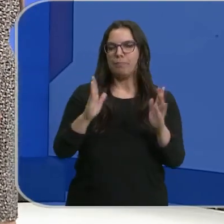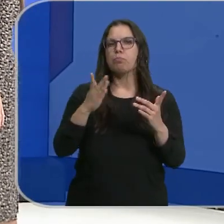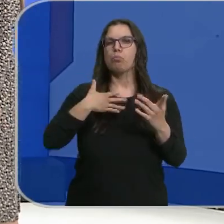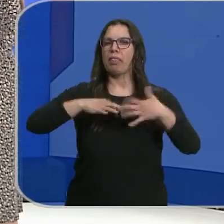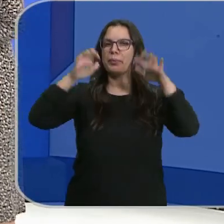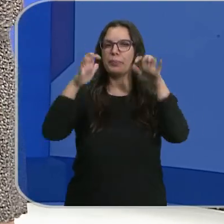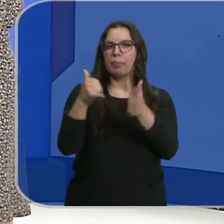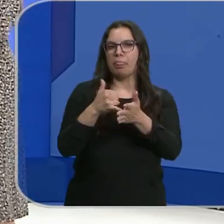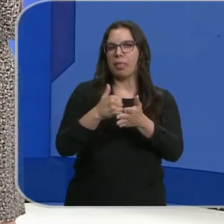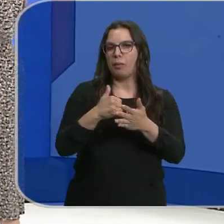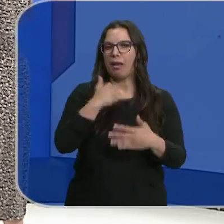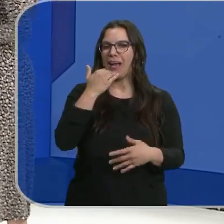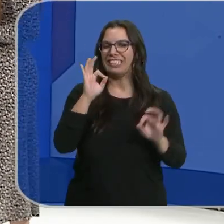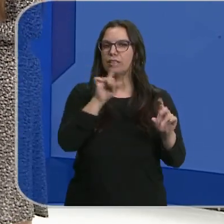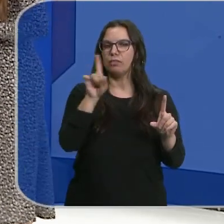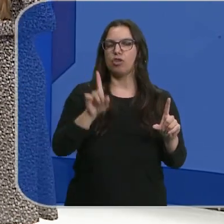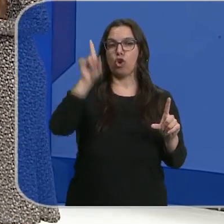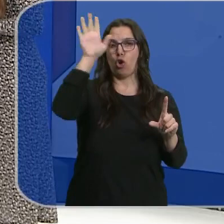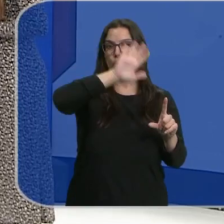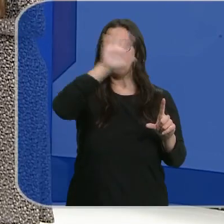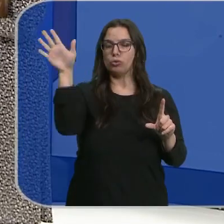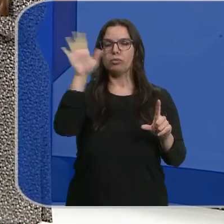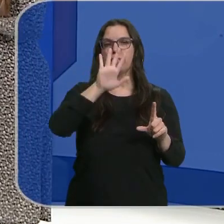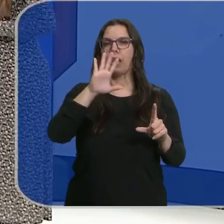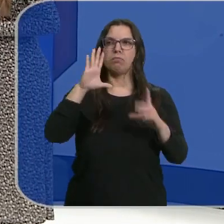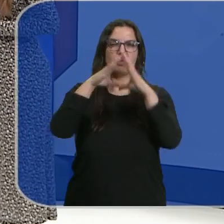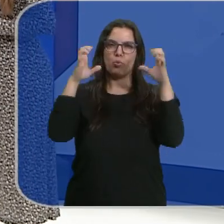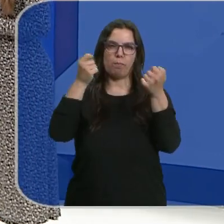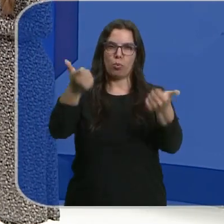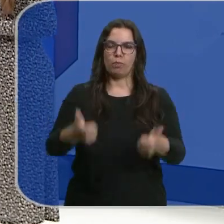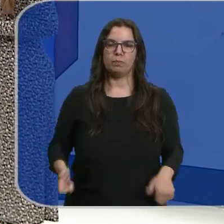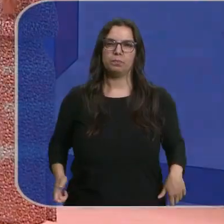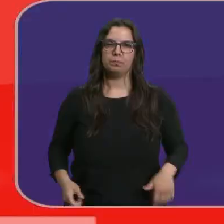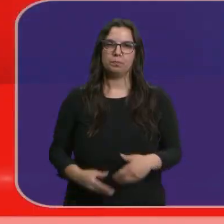precipitaciones débiles, muy débiles en el extremo norte y ambiente poco nuboso.